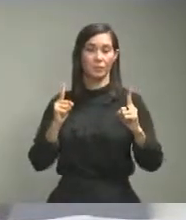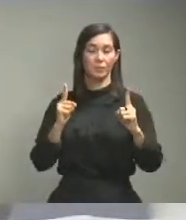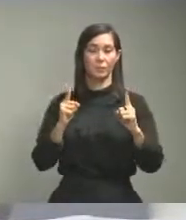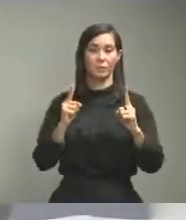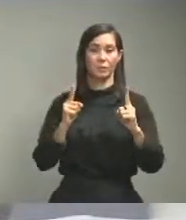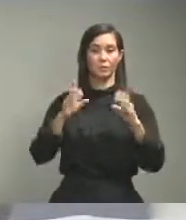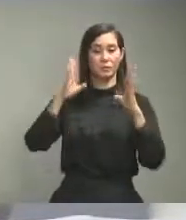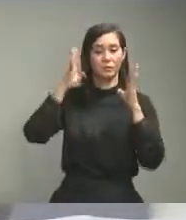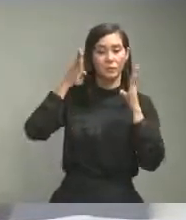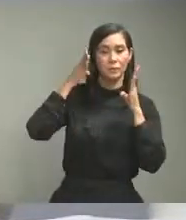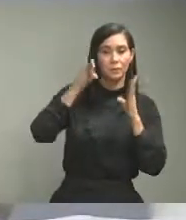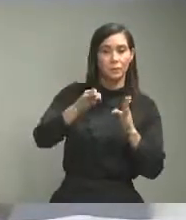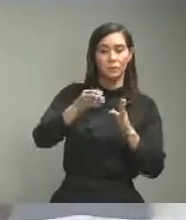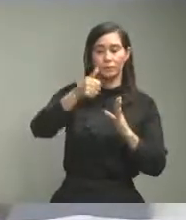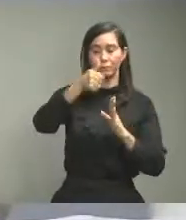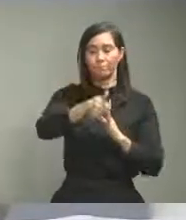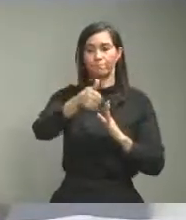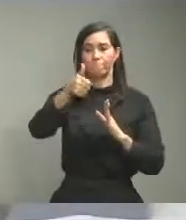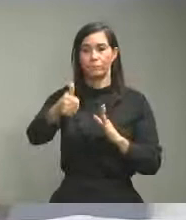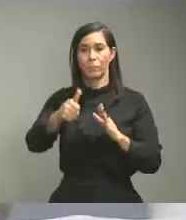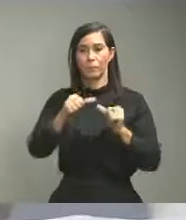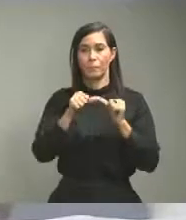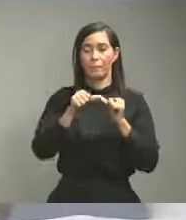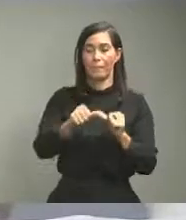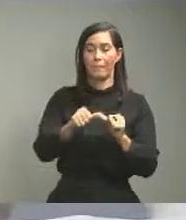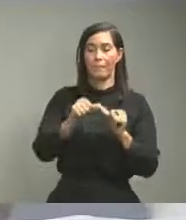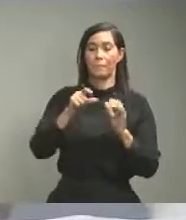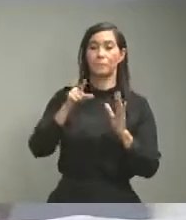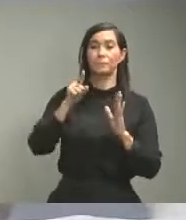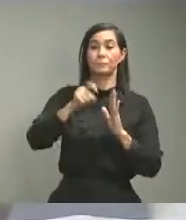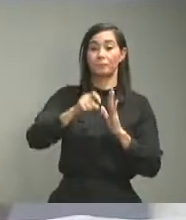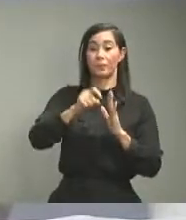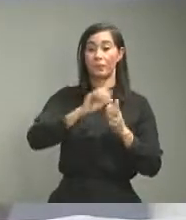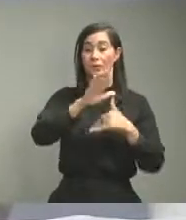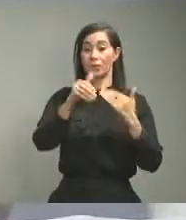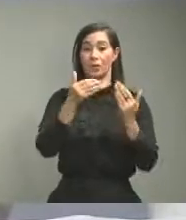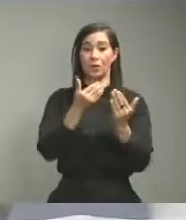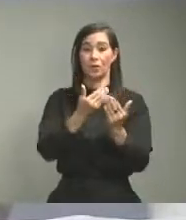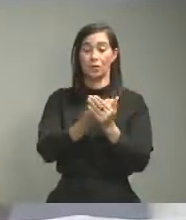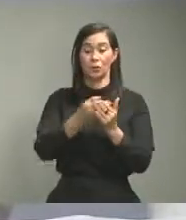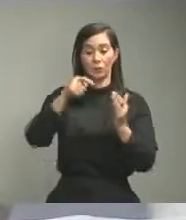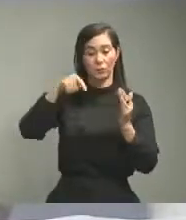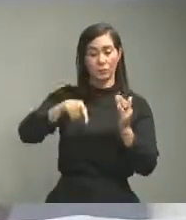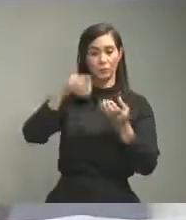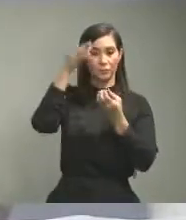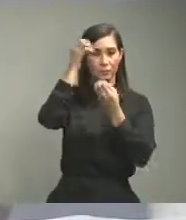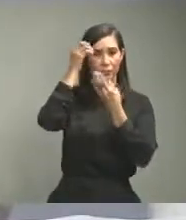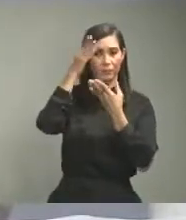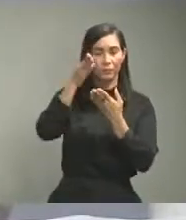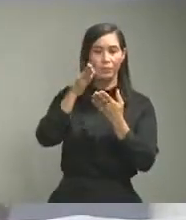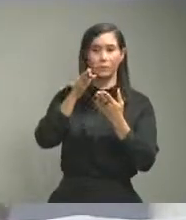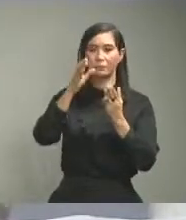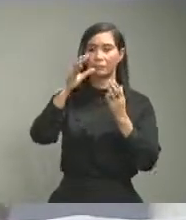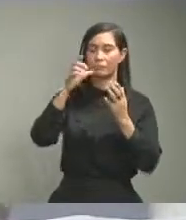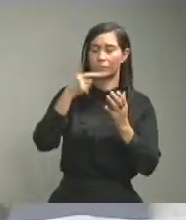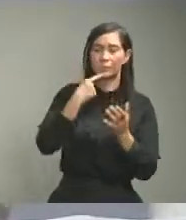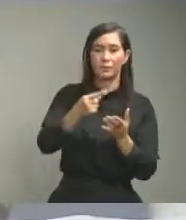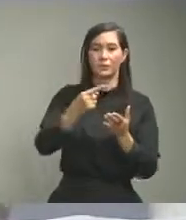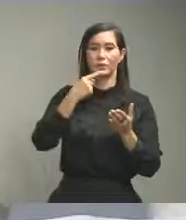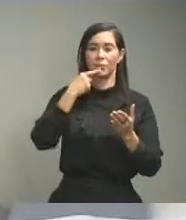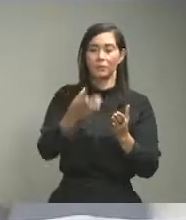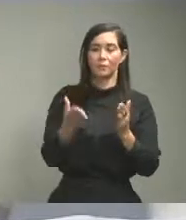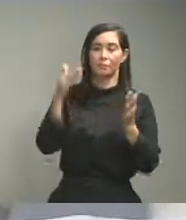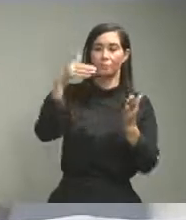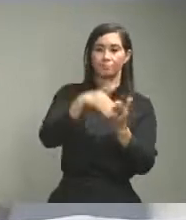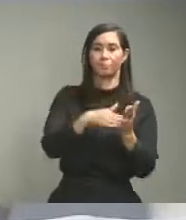estado yo creo que en cada una de las comparecencias que hemos hecho reclamando a la población